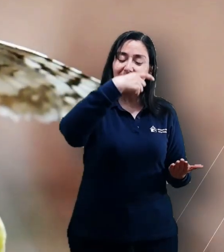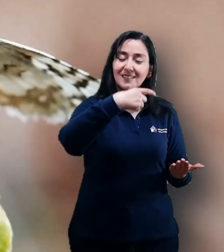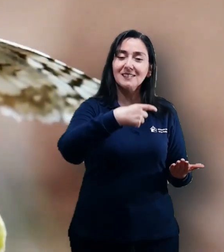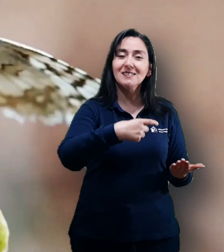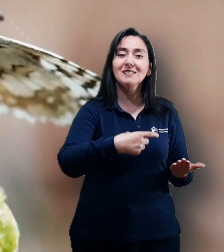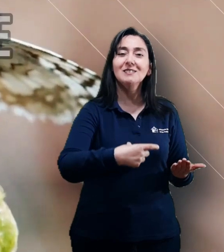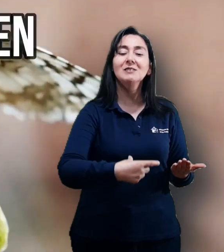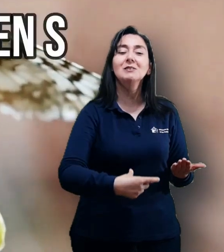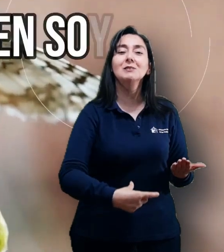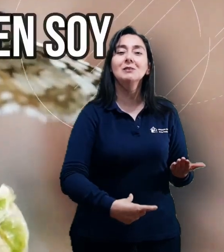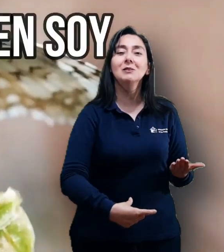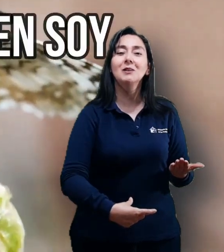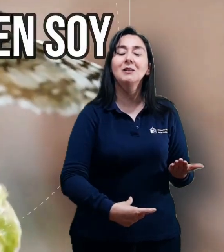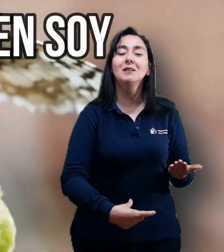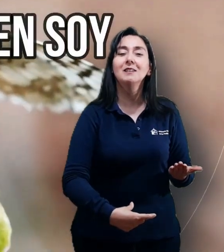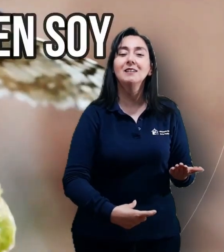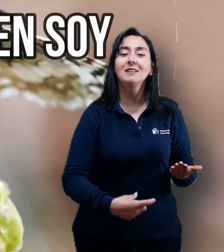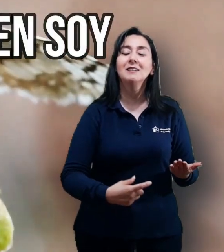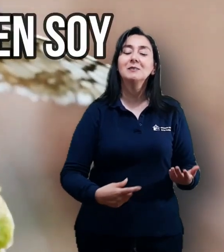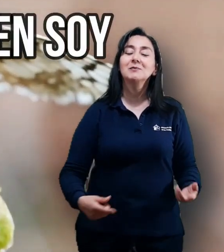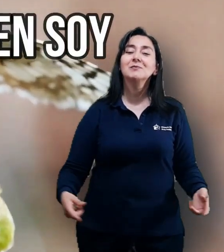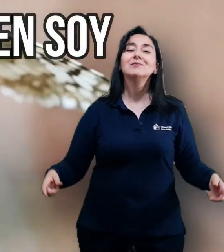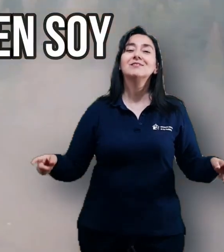El poder que transforma a quien no soy